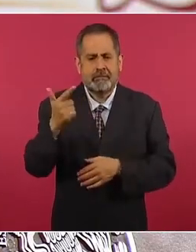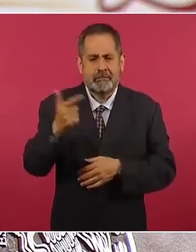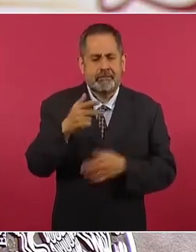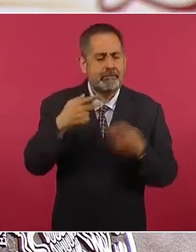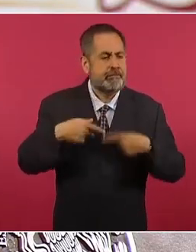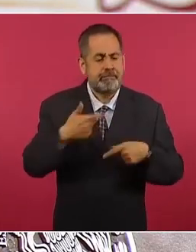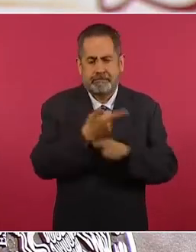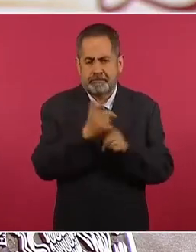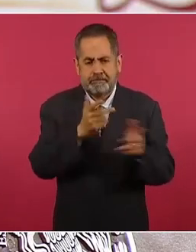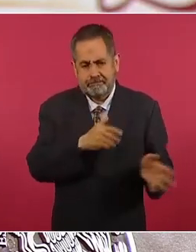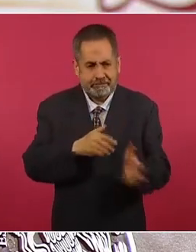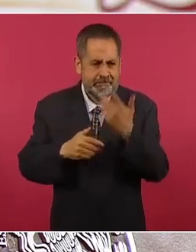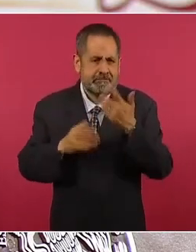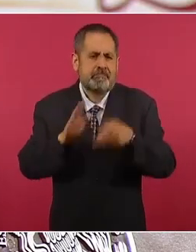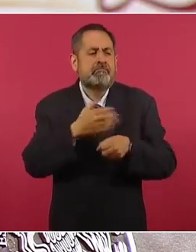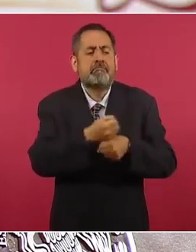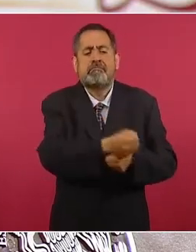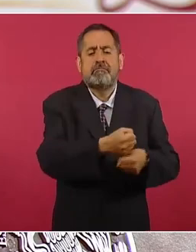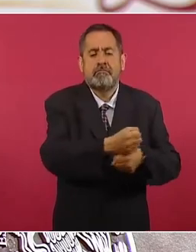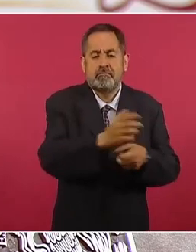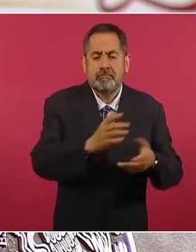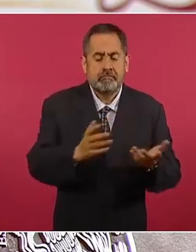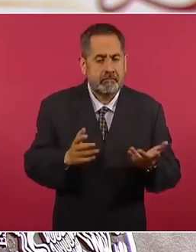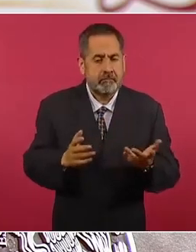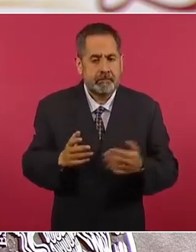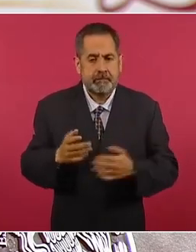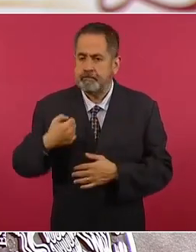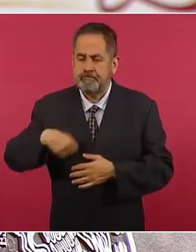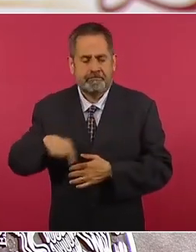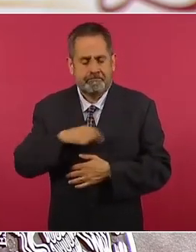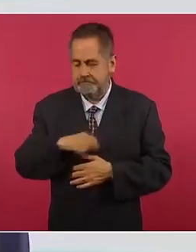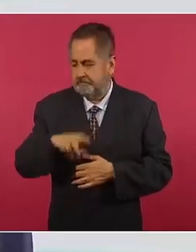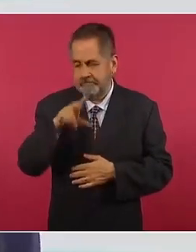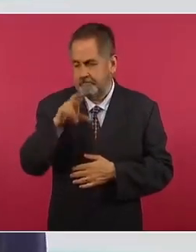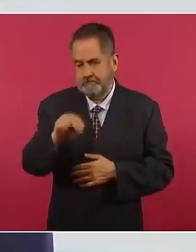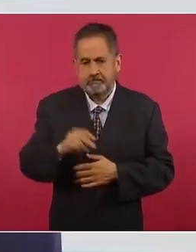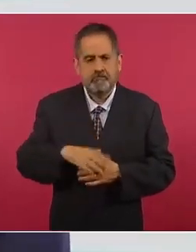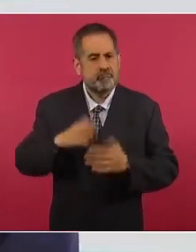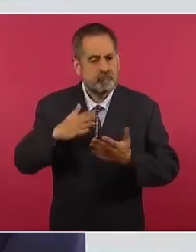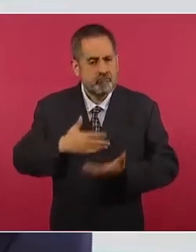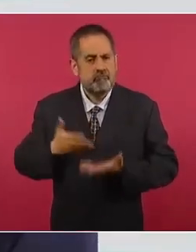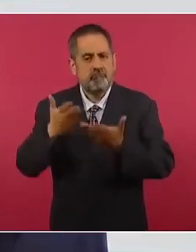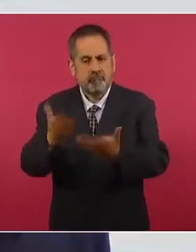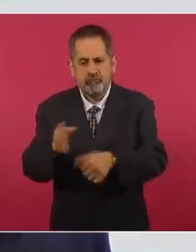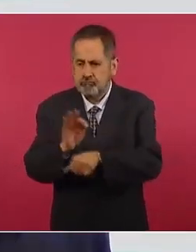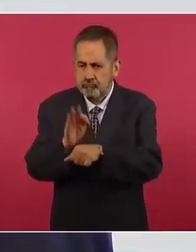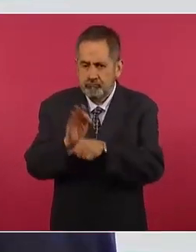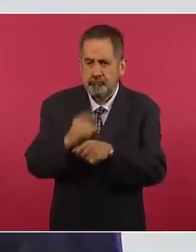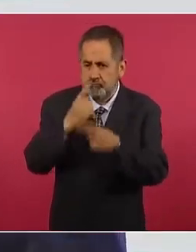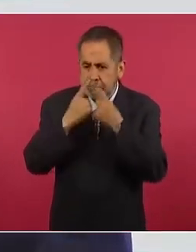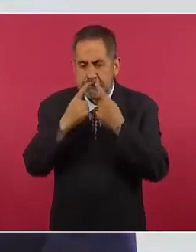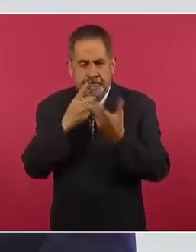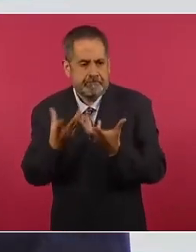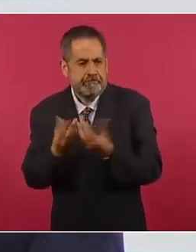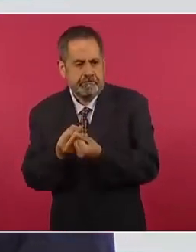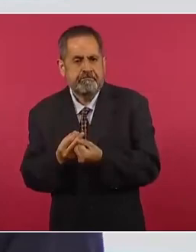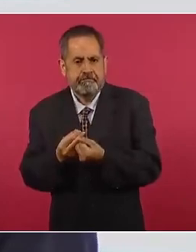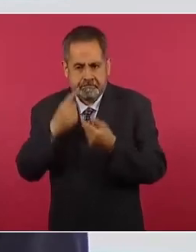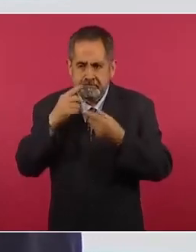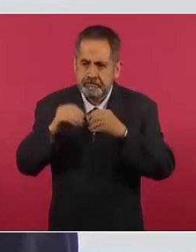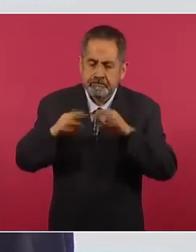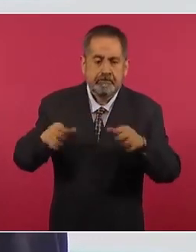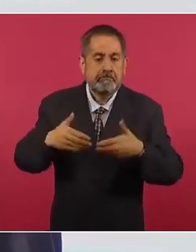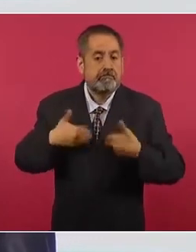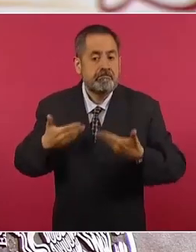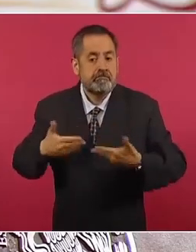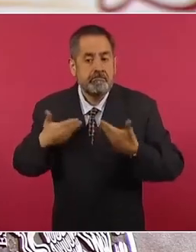hemos buscado romper el Pacto de Silencio, hemos ofrecido mecanismos de colaboración eficaz y hemos